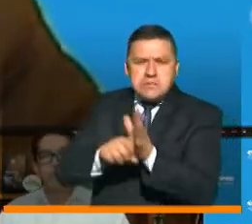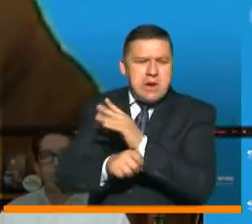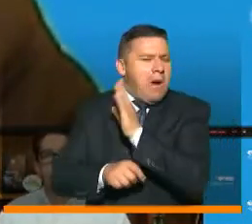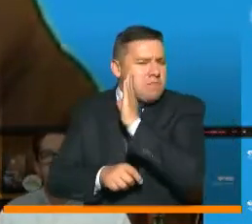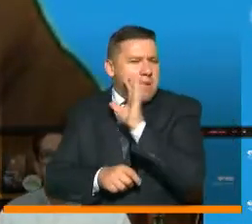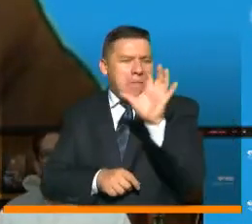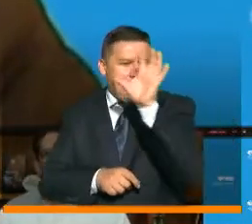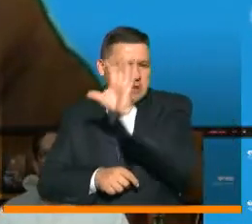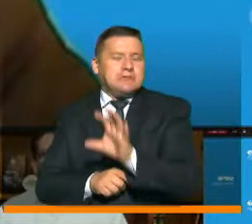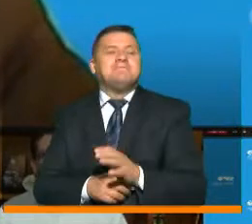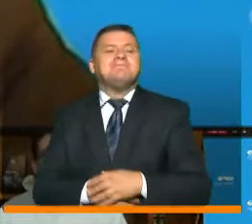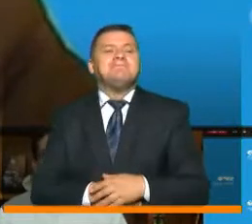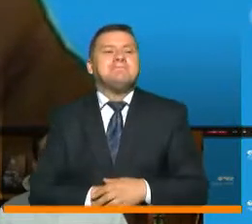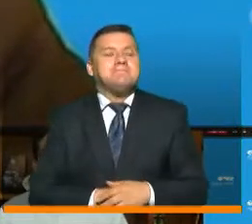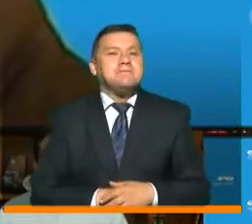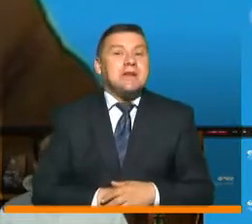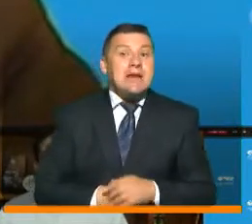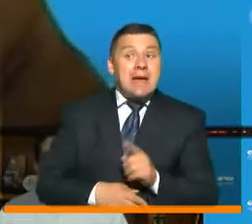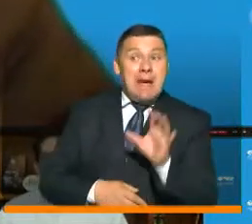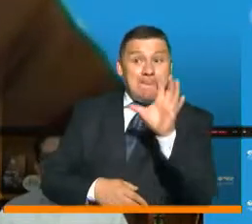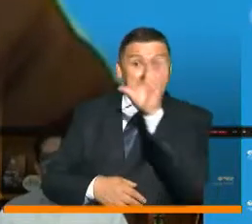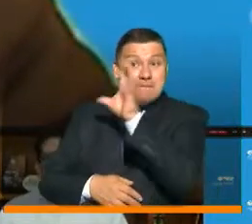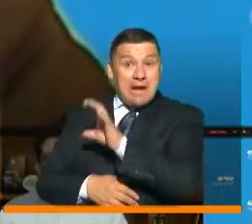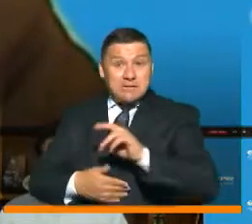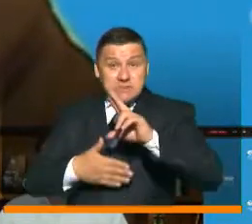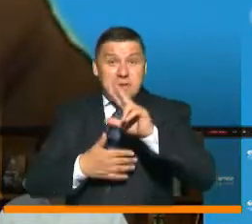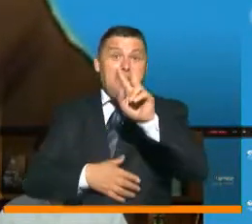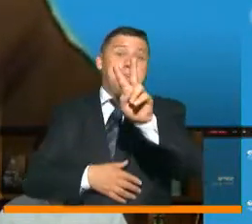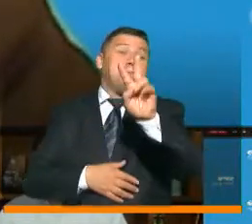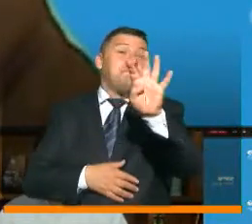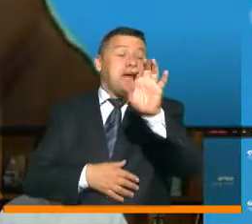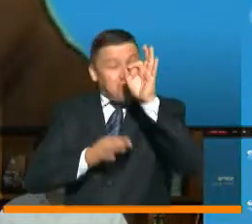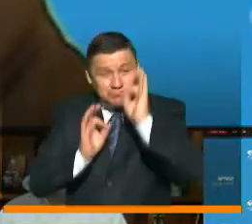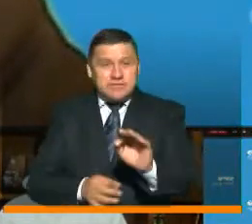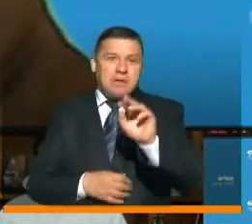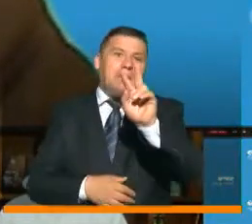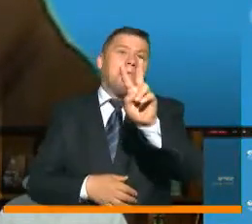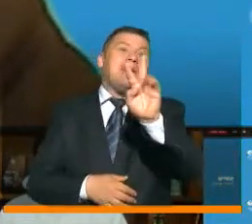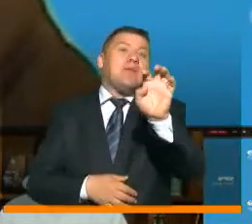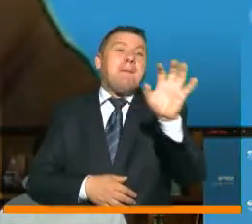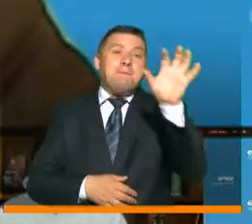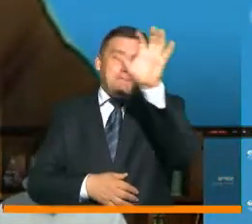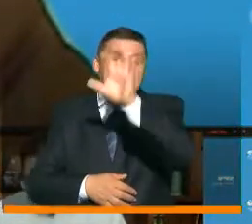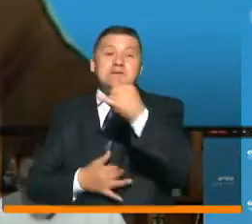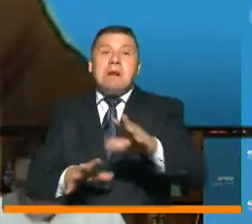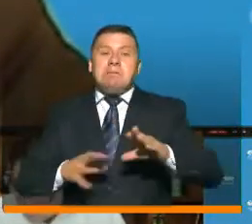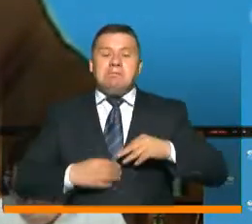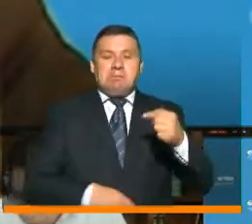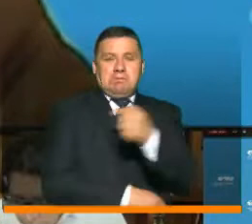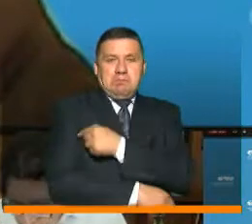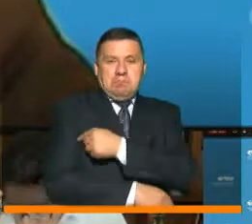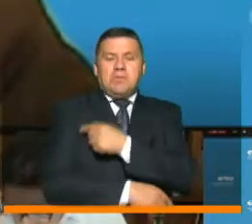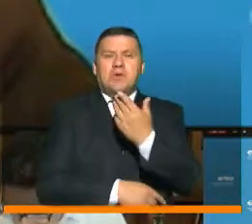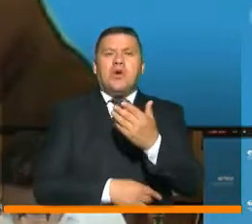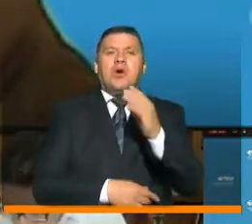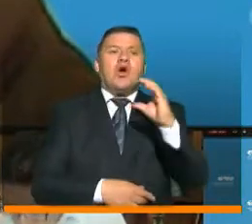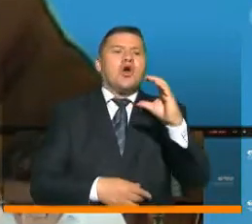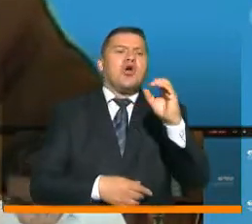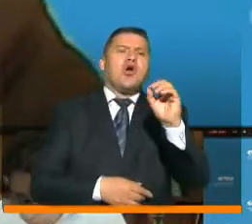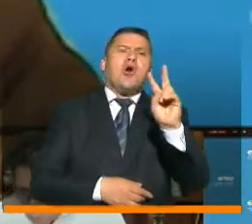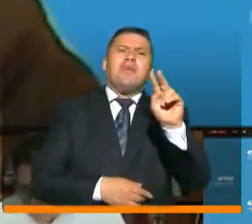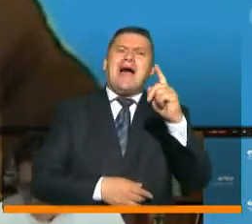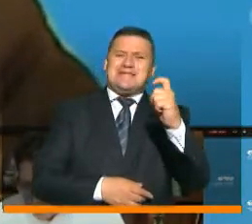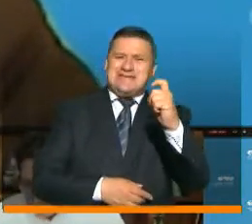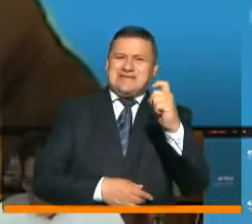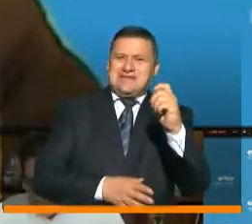-19. Muchos de estos países, 29 específicamente, han recibido la vacuna a través del mecanismo COVAX